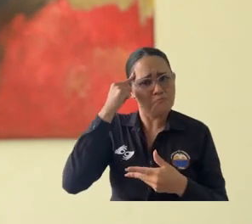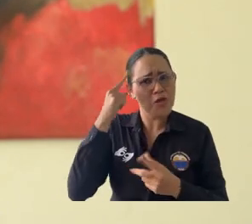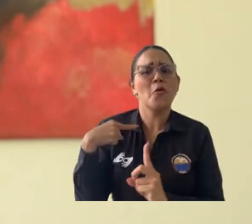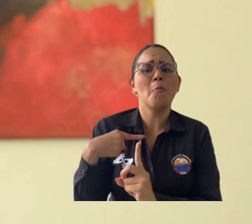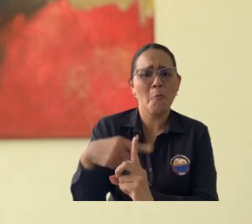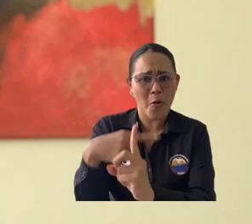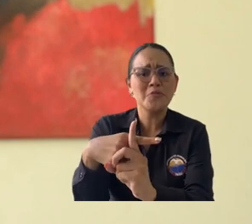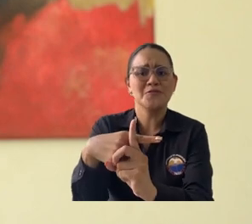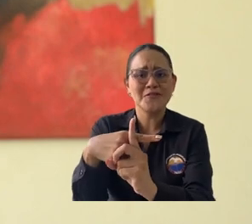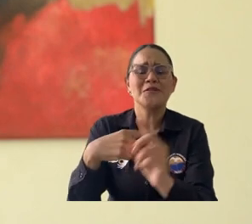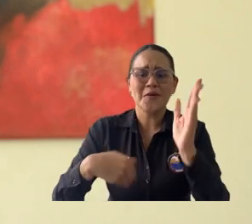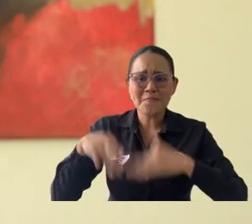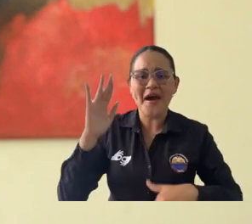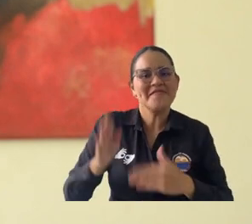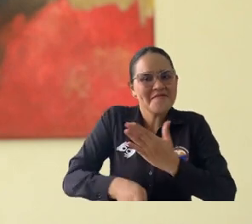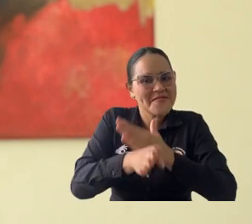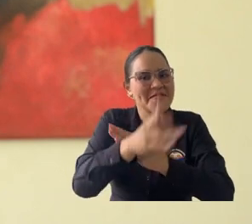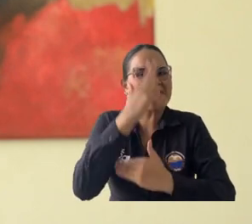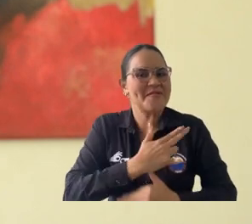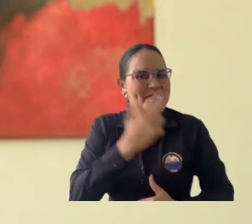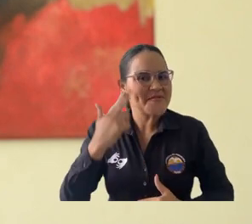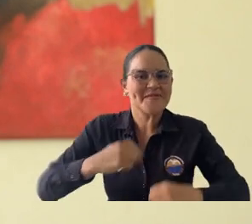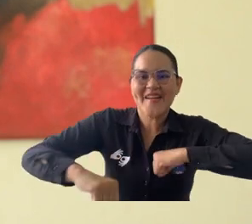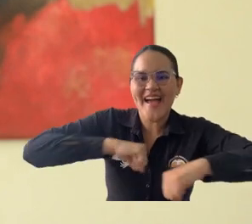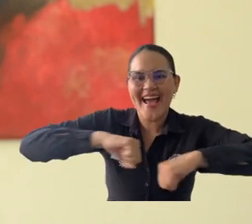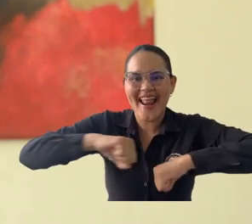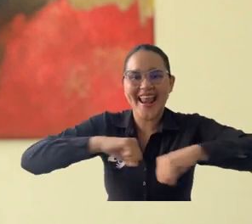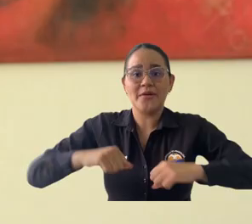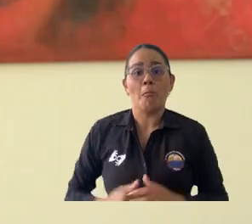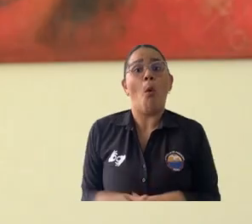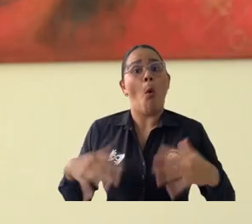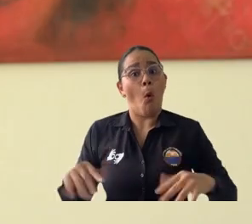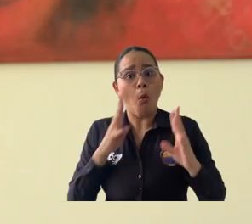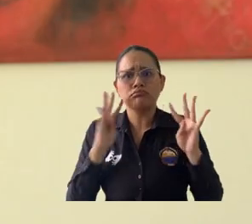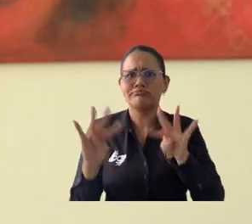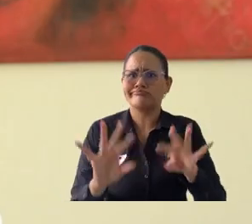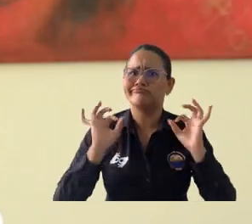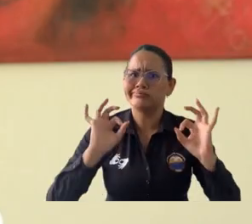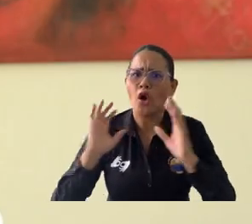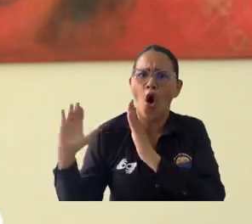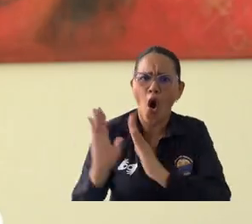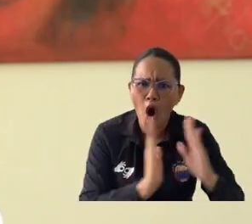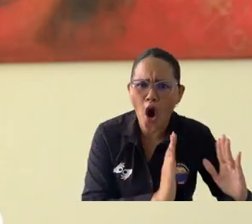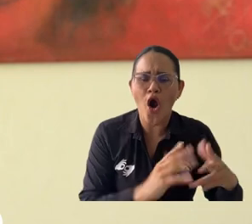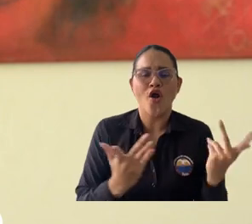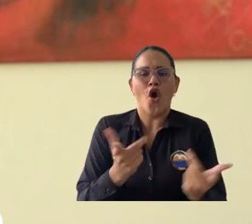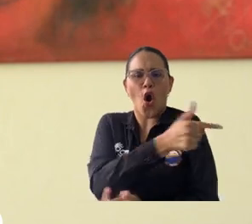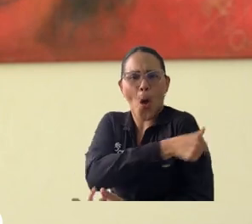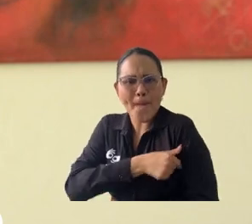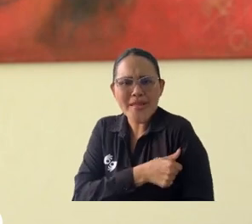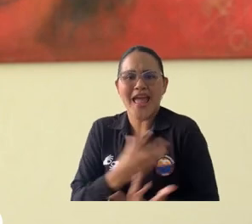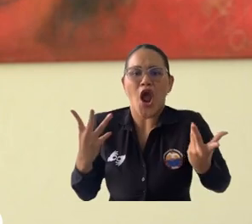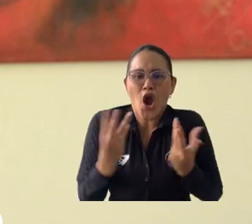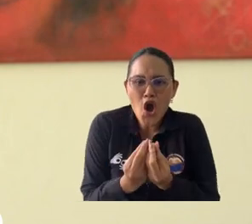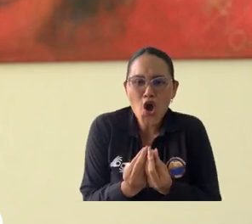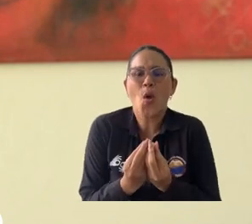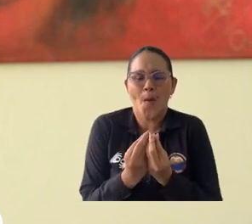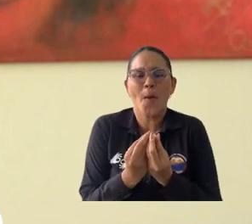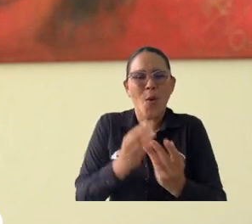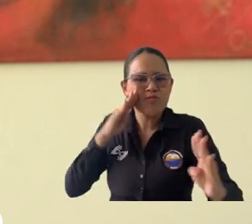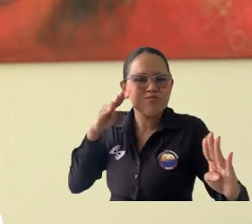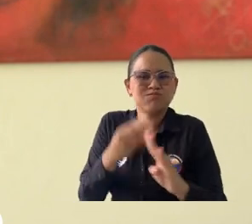han sido positivas, que los compromisos institucionales siguen avanzando. Como lo tienen muy bien organizado, hoy existe un comité, hoy existe